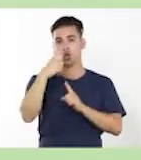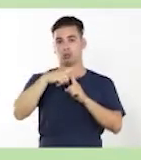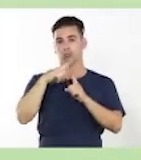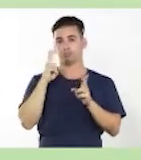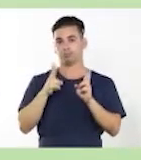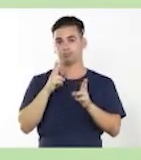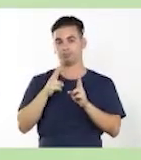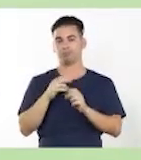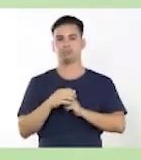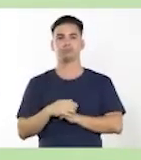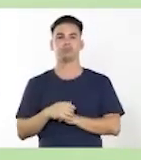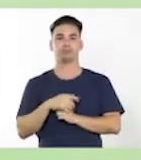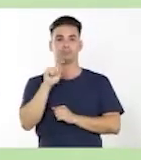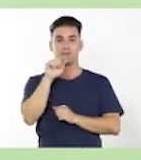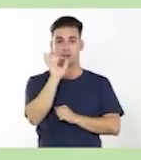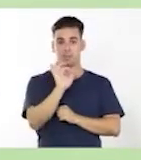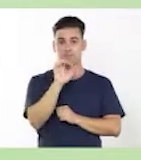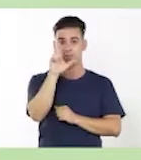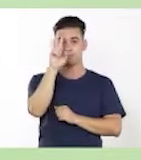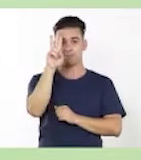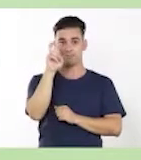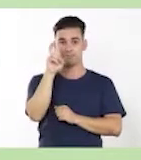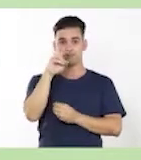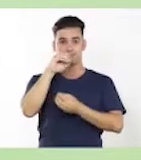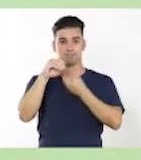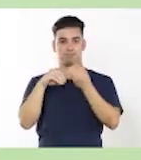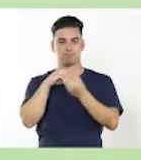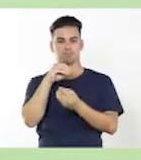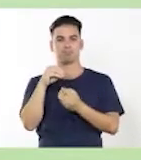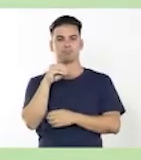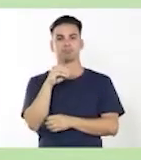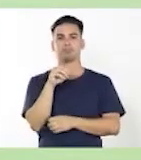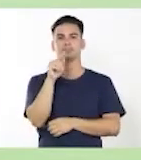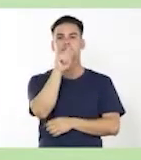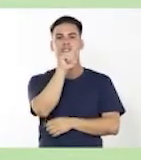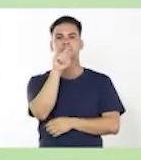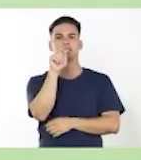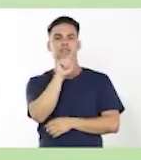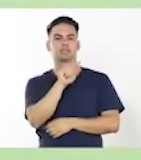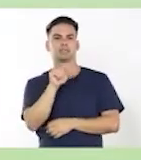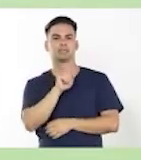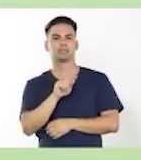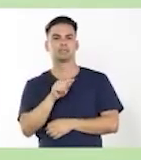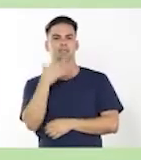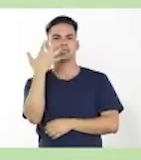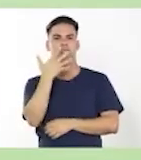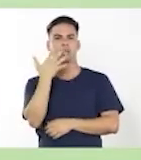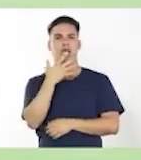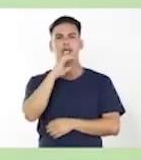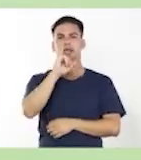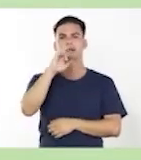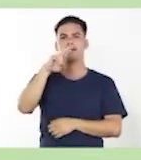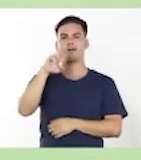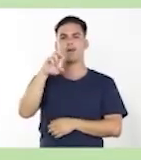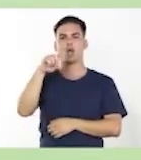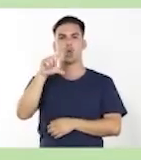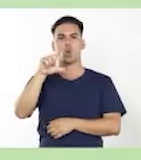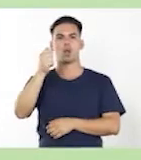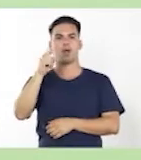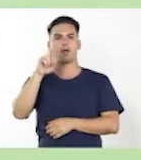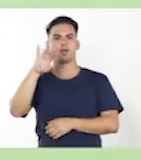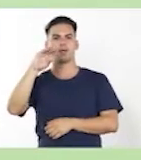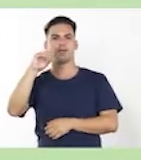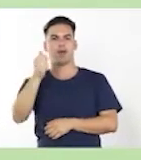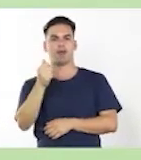El ejercicio número 2, nos dice, de las siguientes formas verbales, señala las